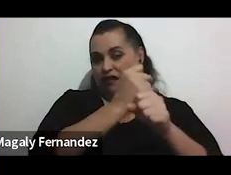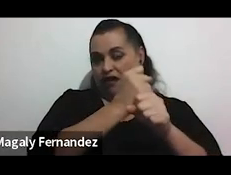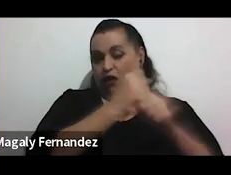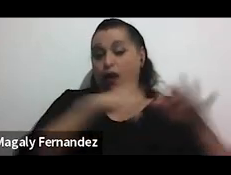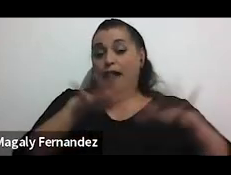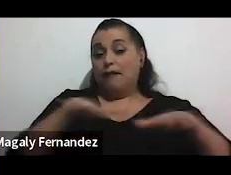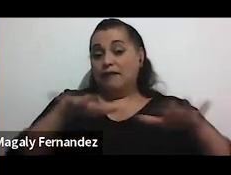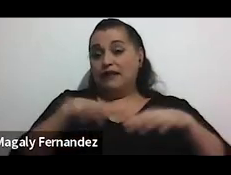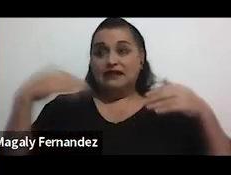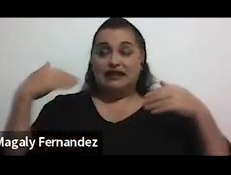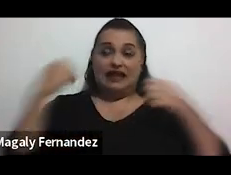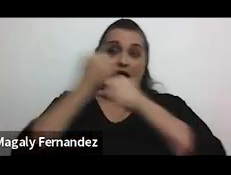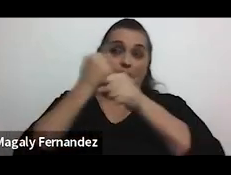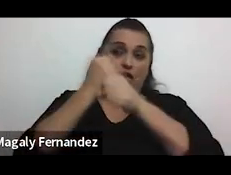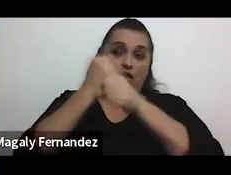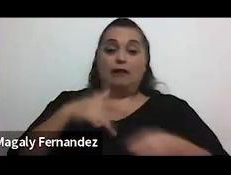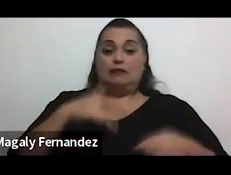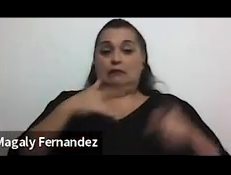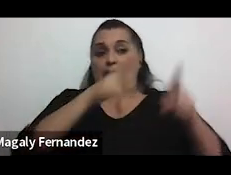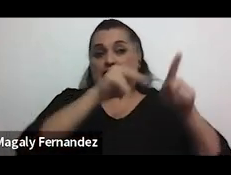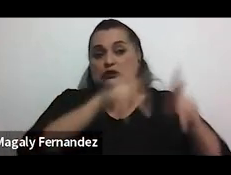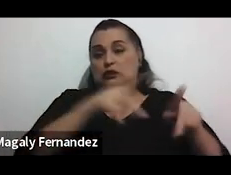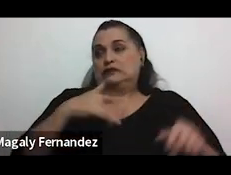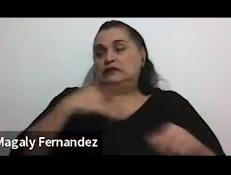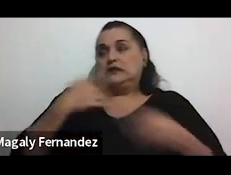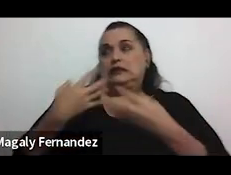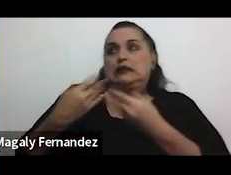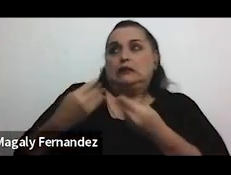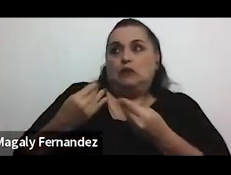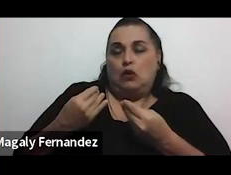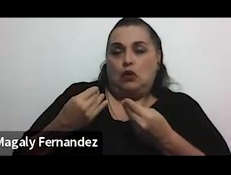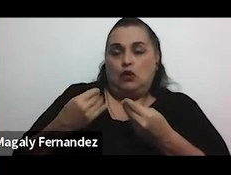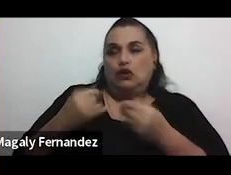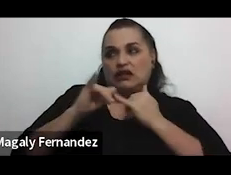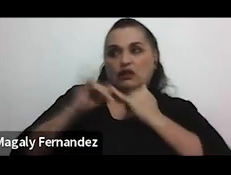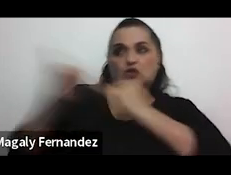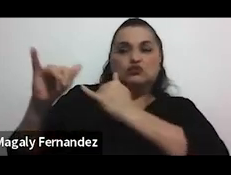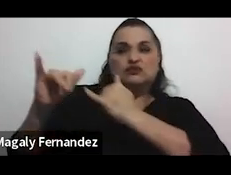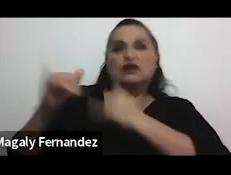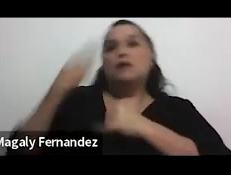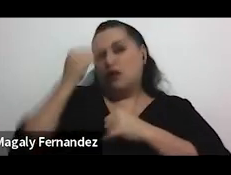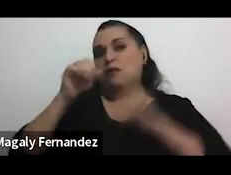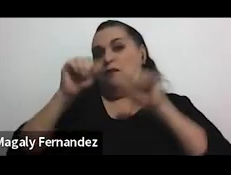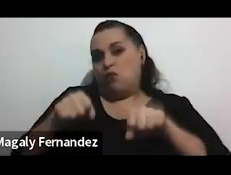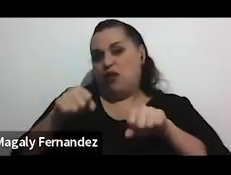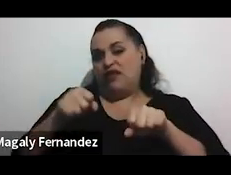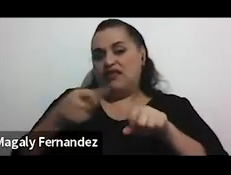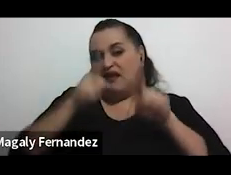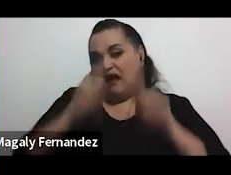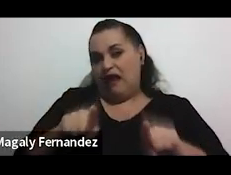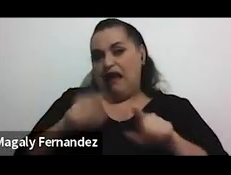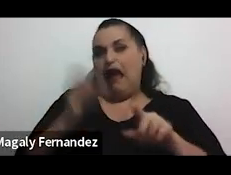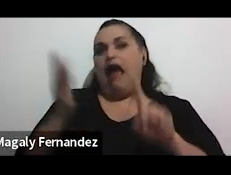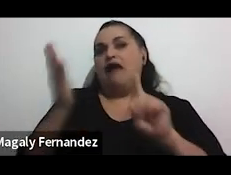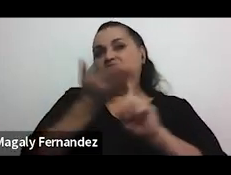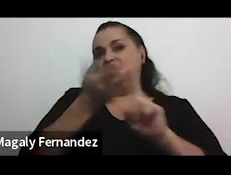persona se sienta más intimidada y sienta temor a la denuncia por las posibles represalias o las afectaciones que podría tener